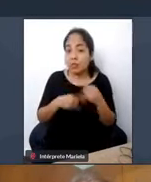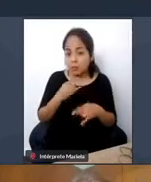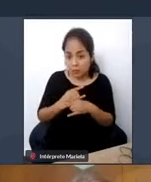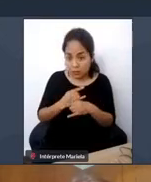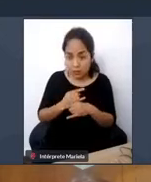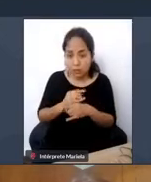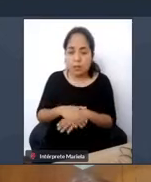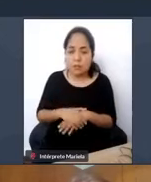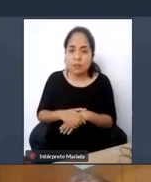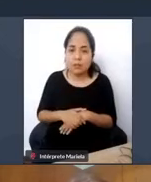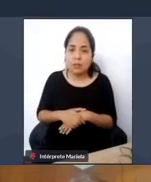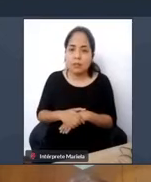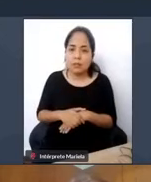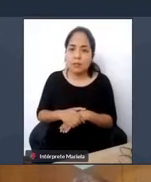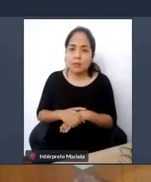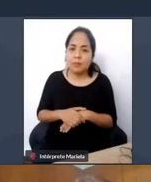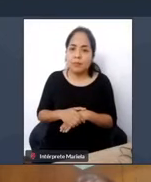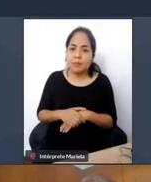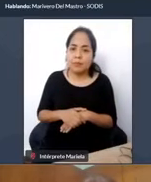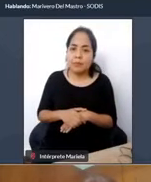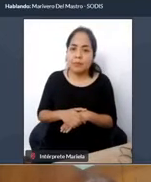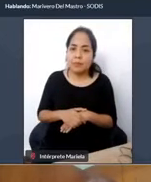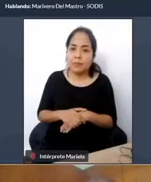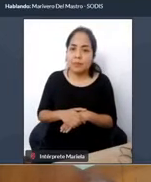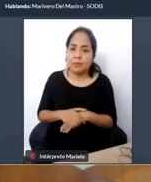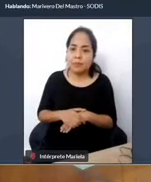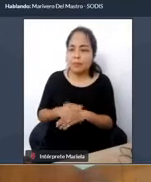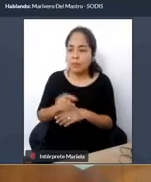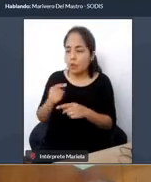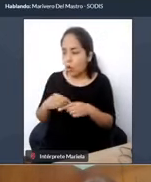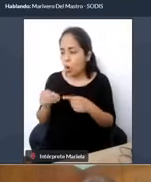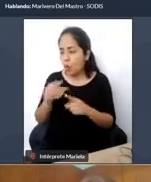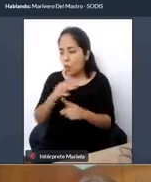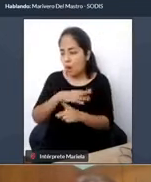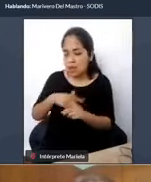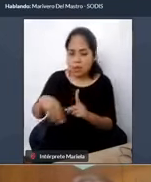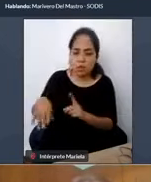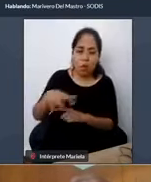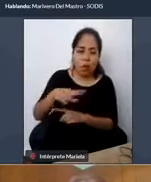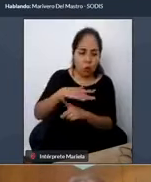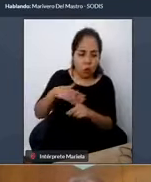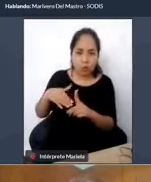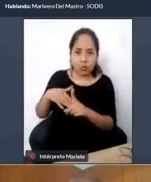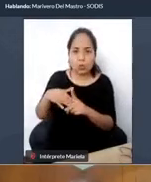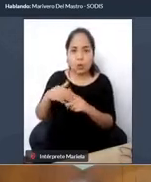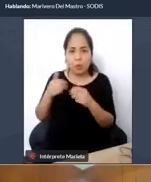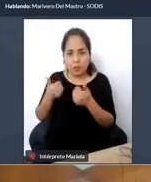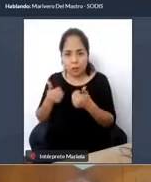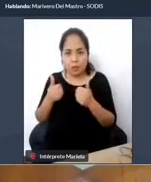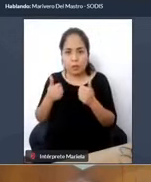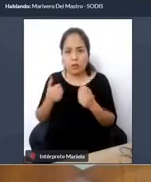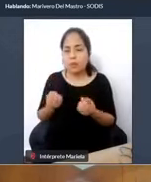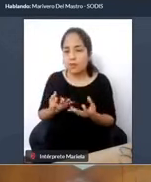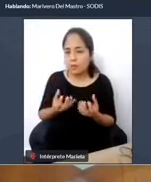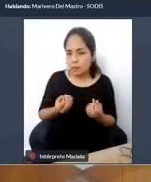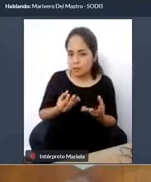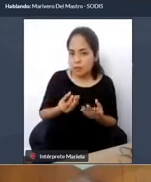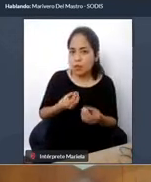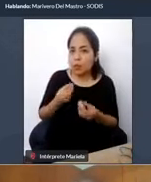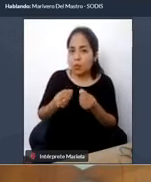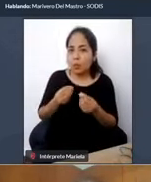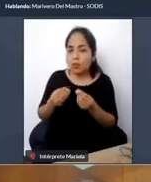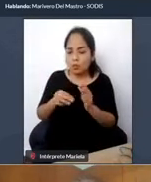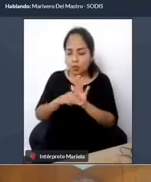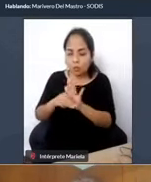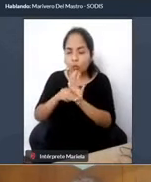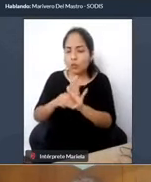que habla, ¿no? Sobre la condición que deben cumplir los entornos, procesos, bienes, productos y servicios en la sociedad y que presupone la estrategia de un diseño para todos,